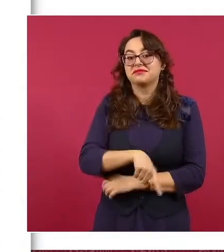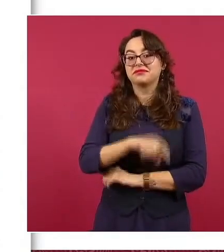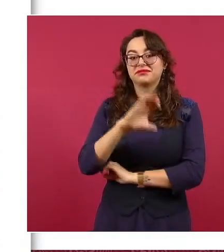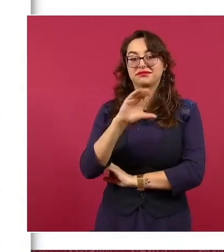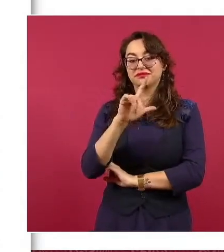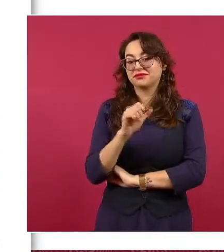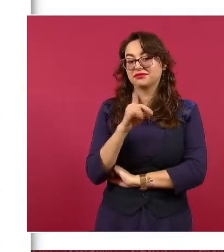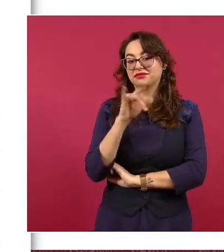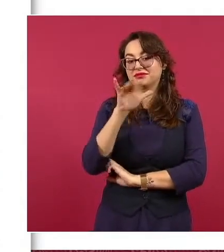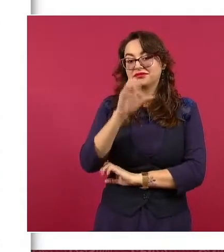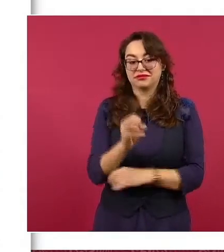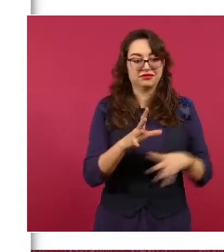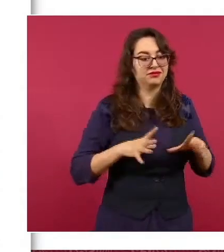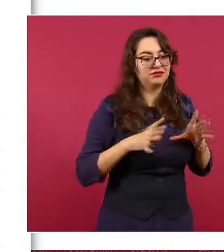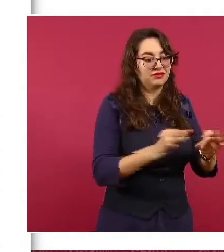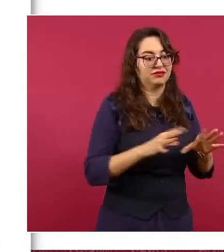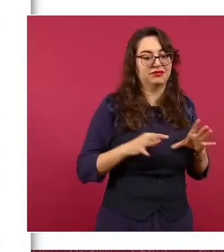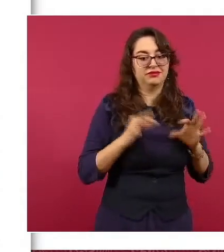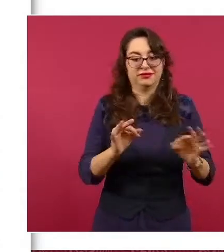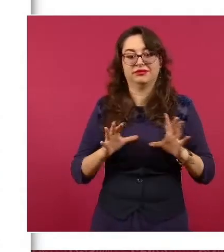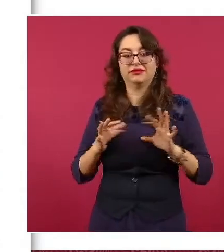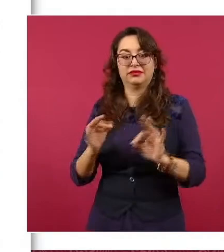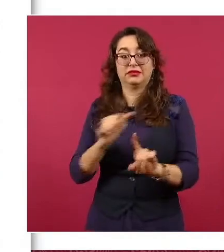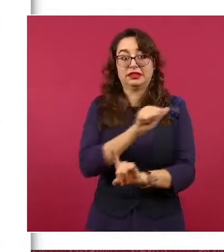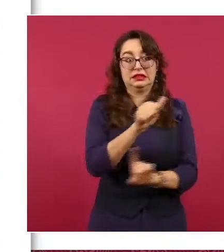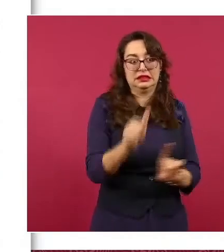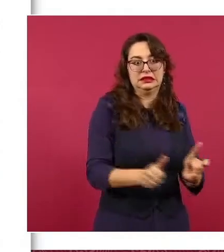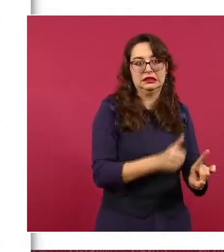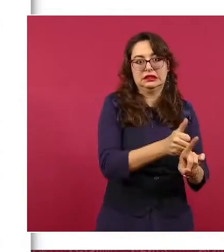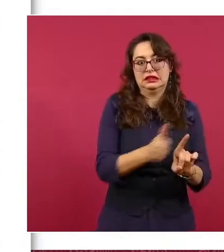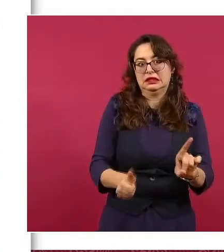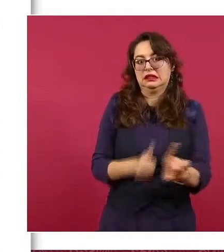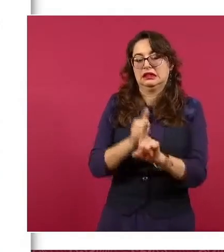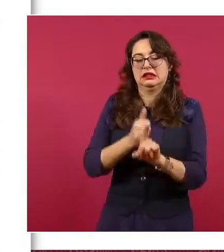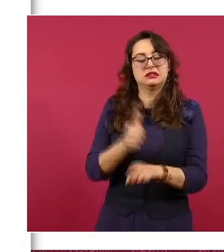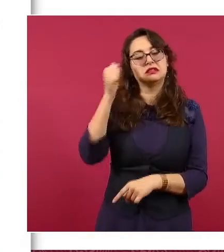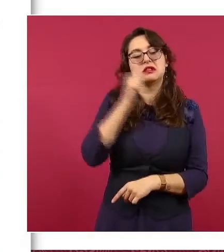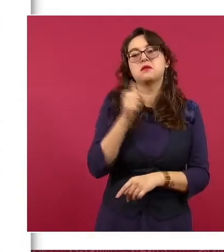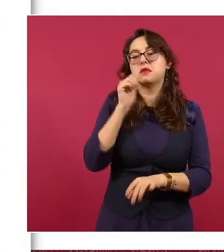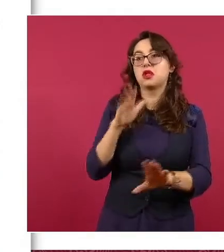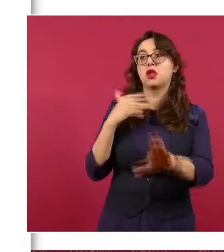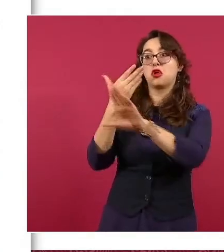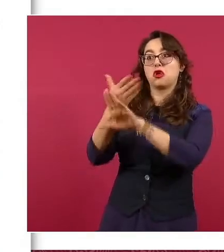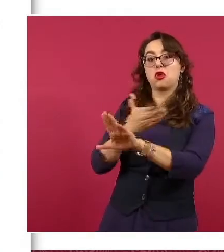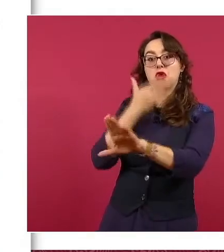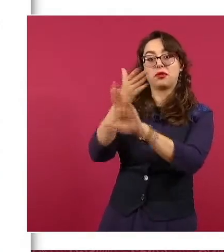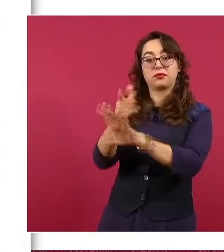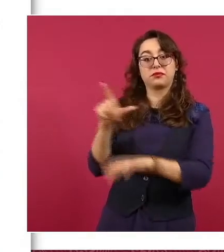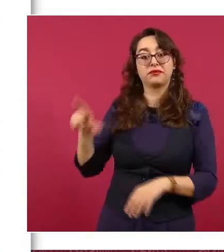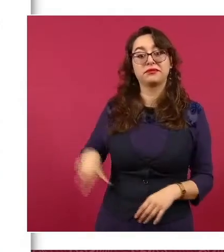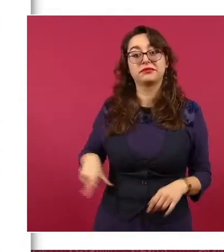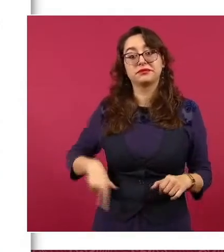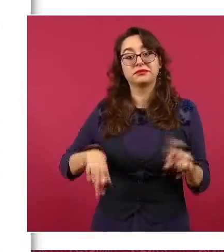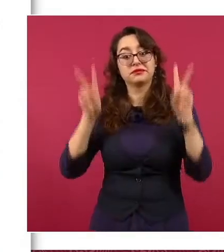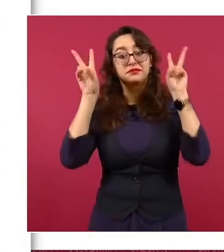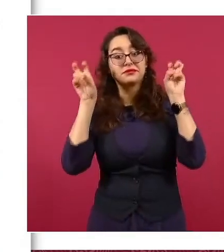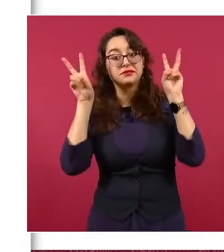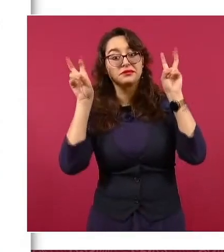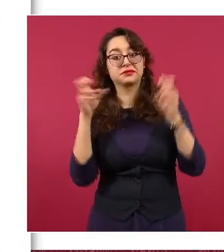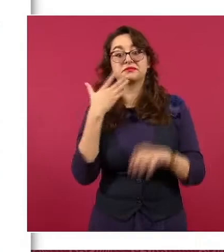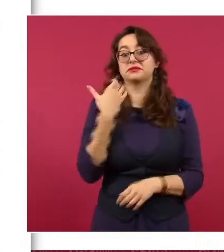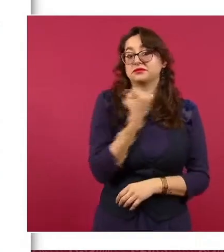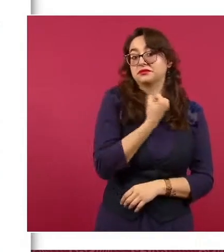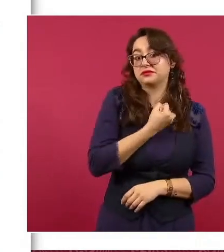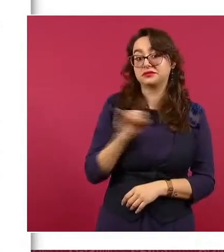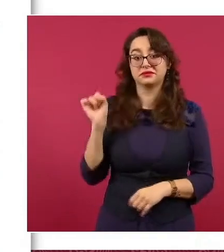se oponen al gobierno y que se la pasan ahí dando entrevistas y declaraciones y se asumen como supuestos expertos en